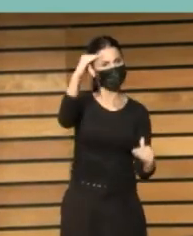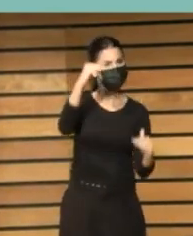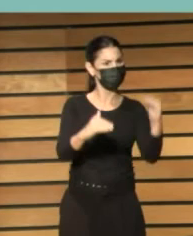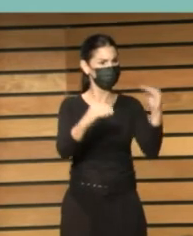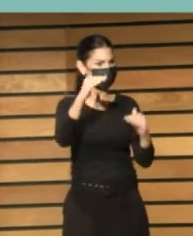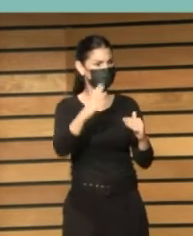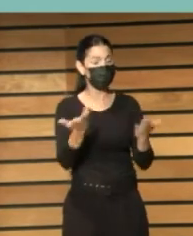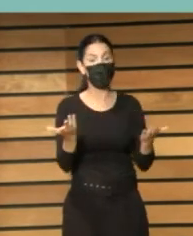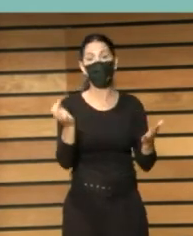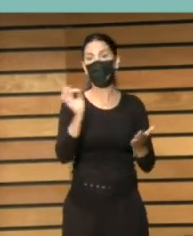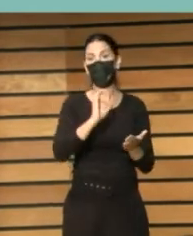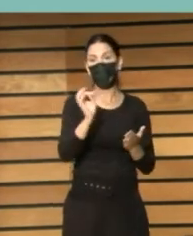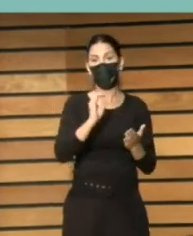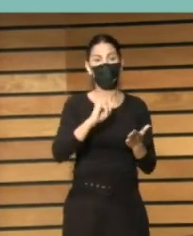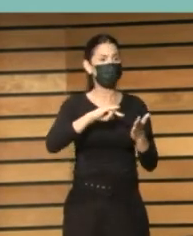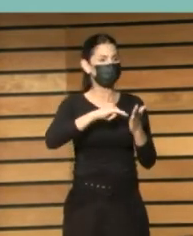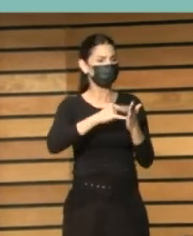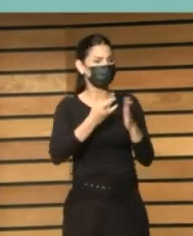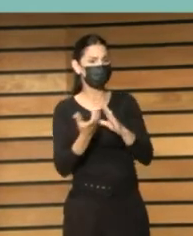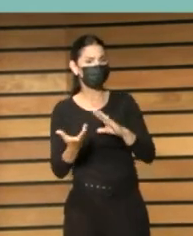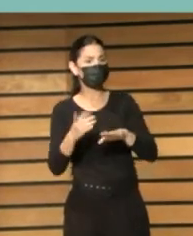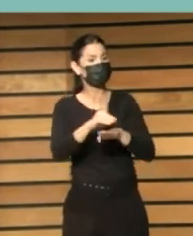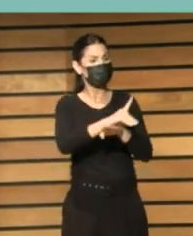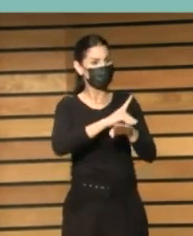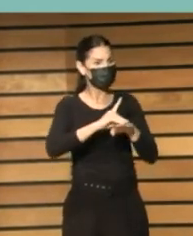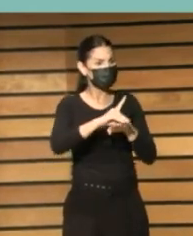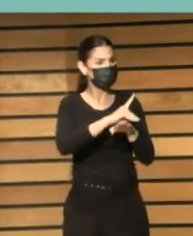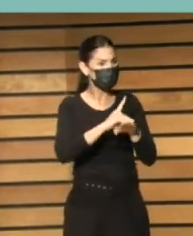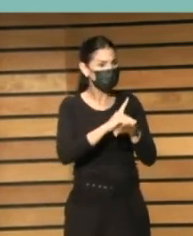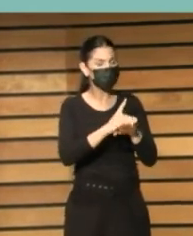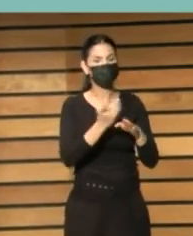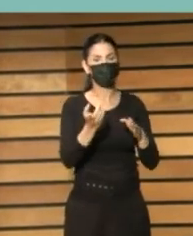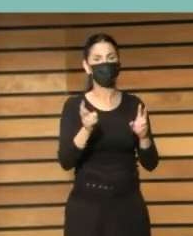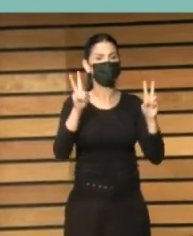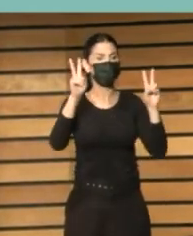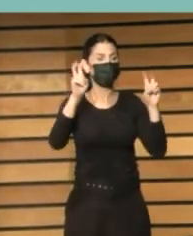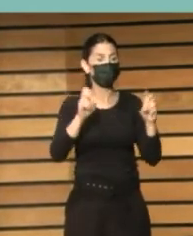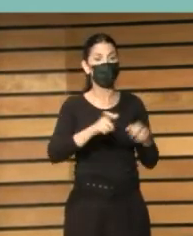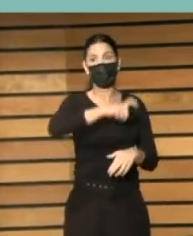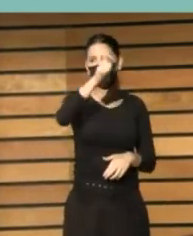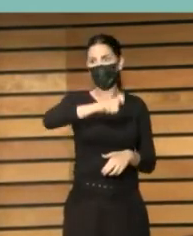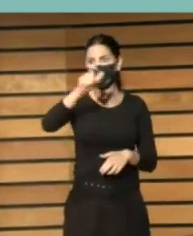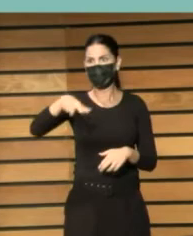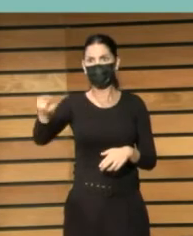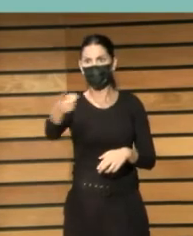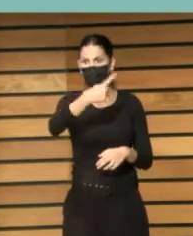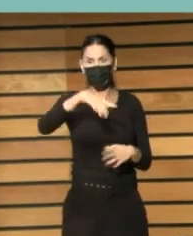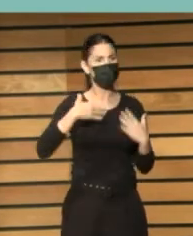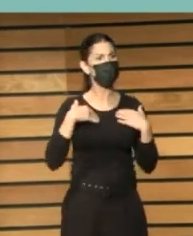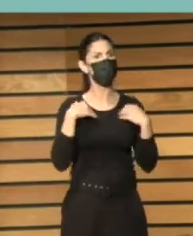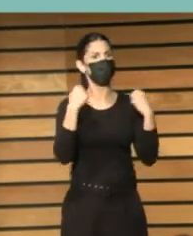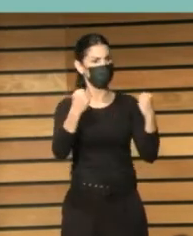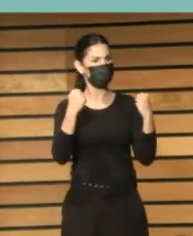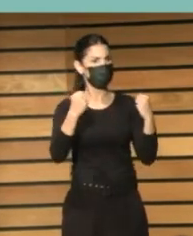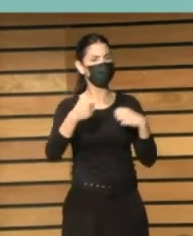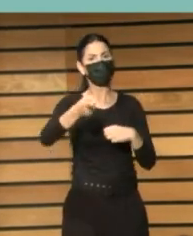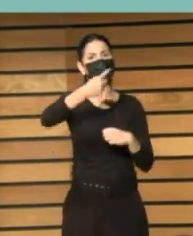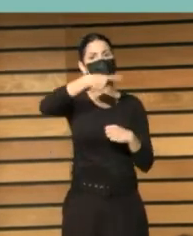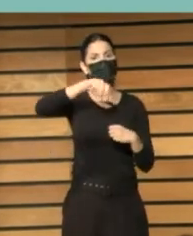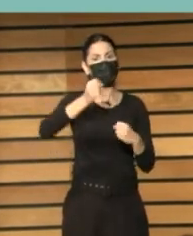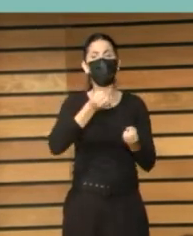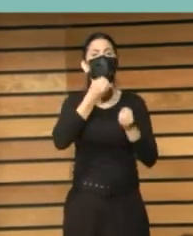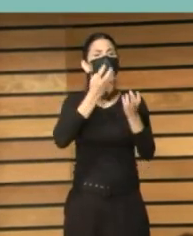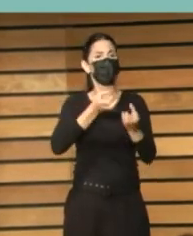las competencias digitales en el sistema en el sentido que los ciudadanos estén empoderados para poder discernir qué